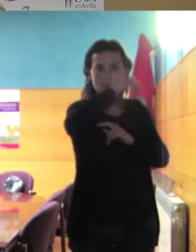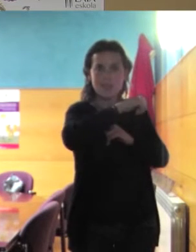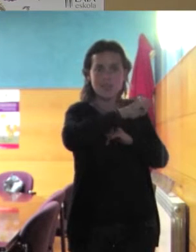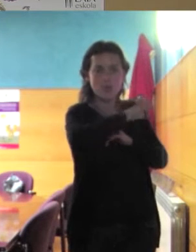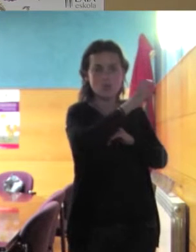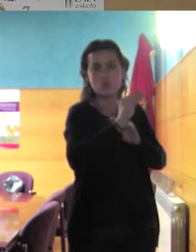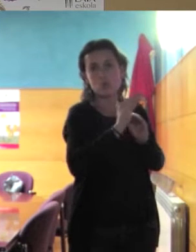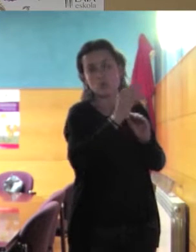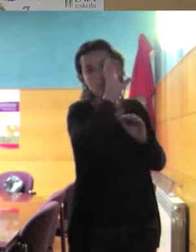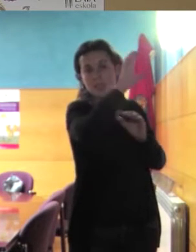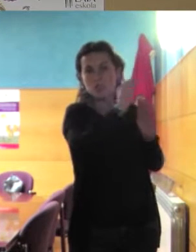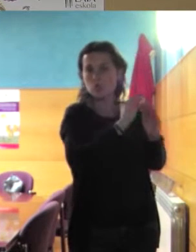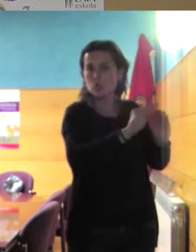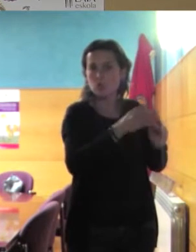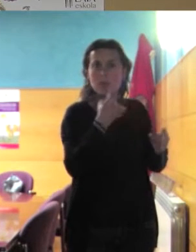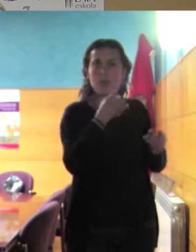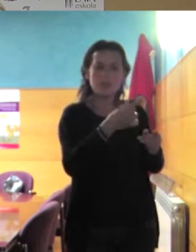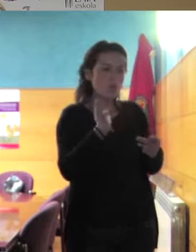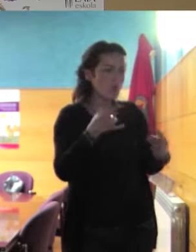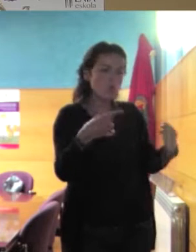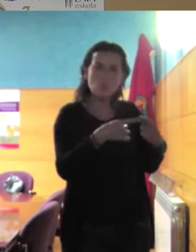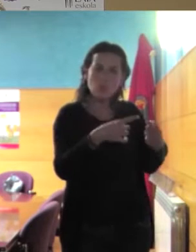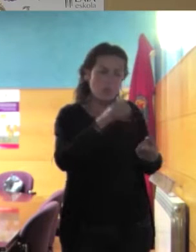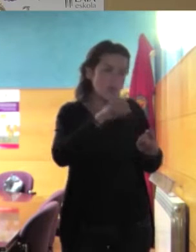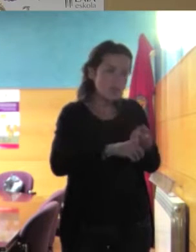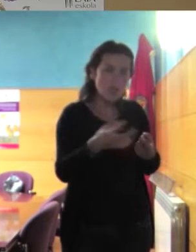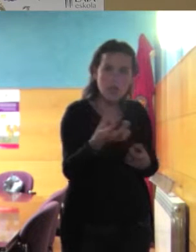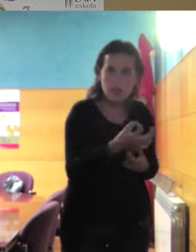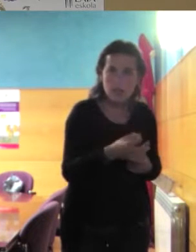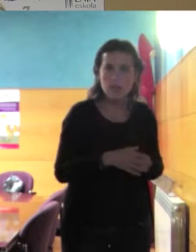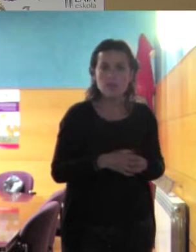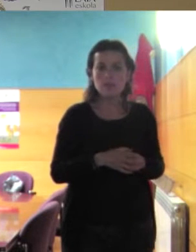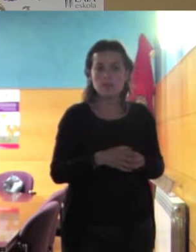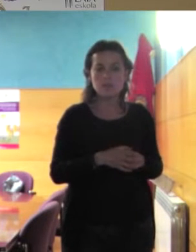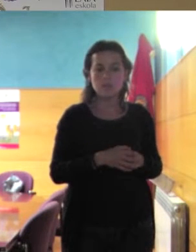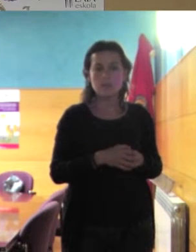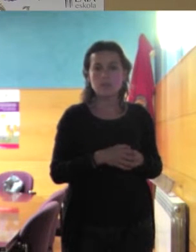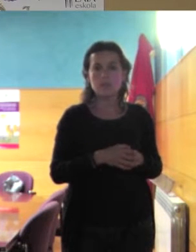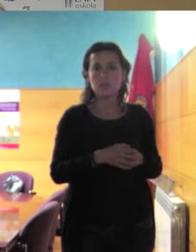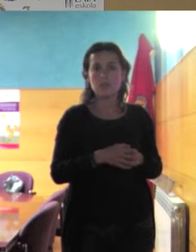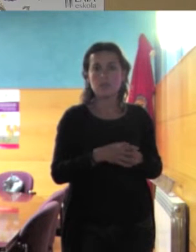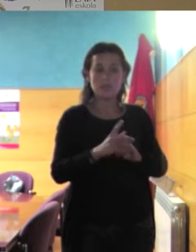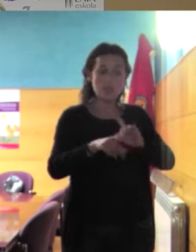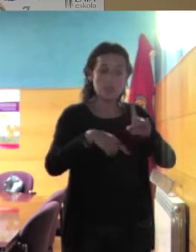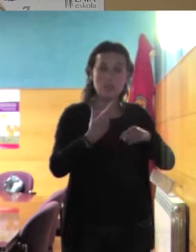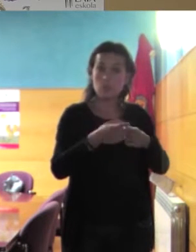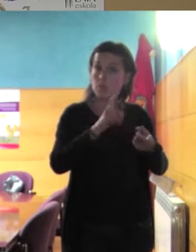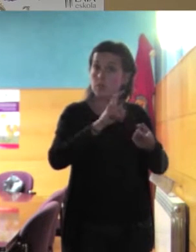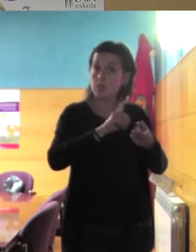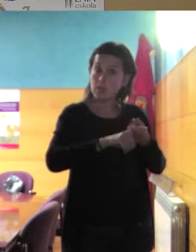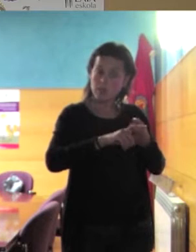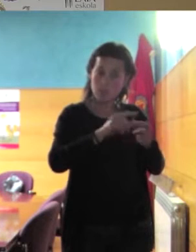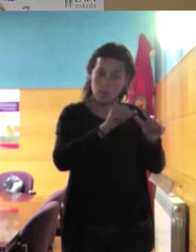lo que te corresponde es casarte con tu primo marroquí y una vez que se ha casado con él este hombre va a empezar a hacer exigencias